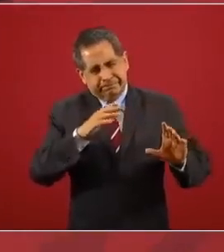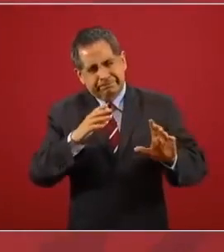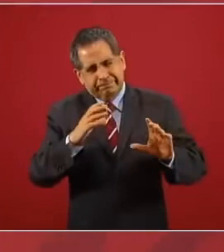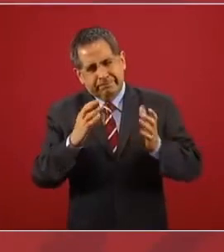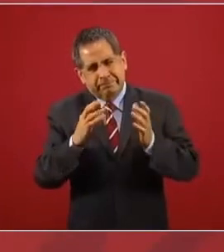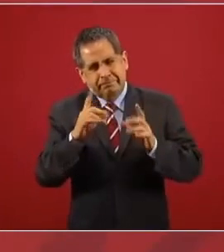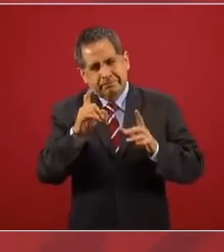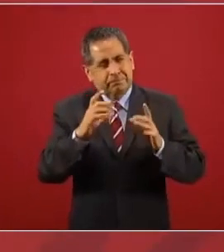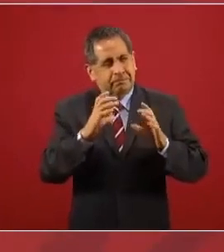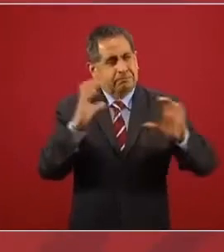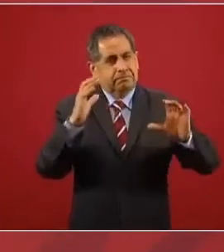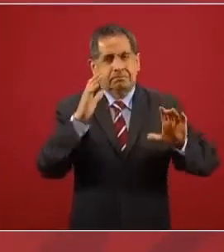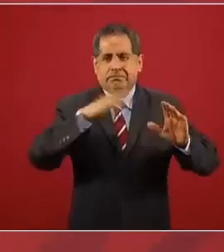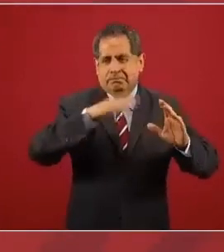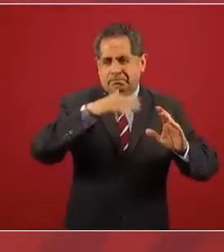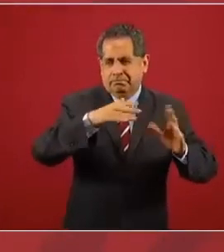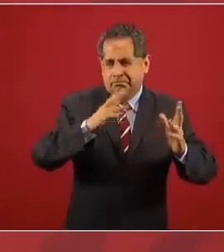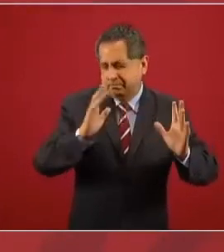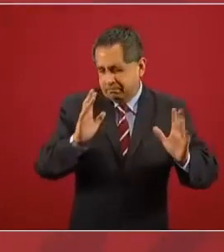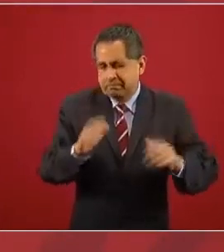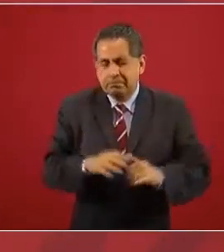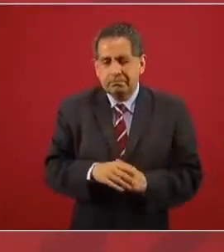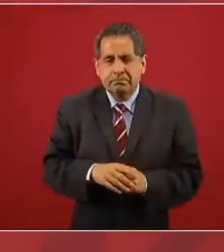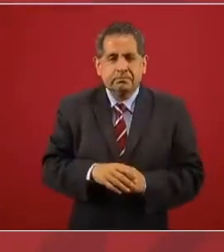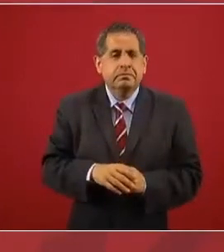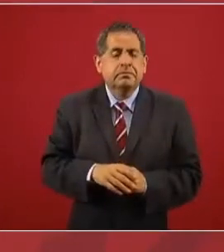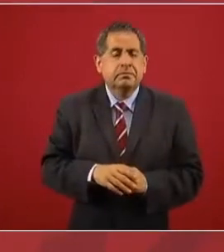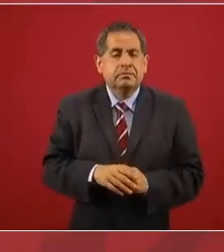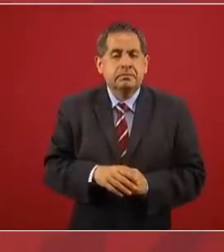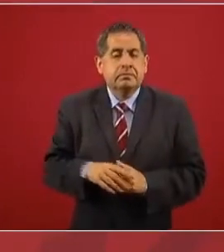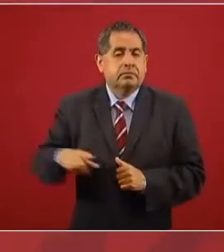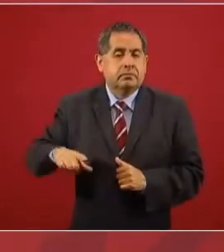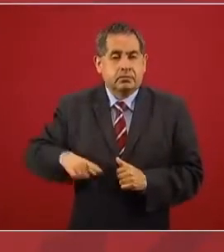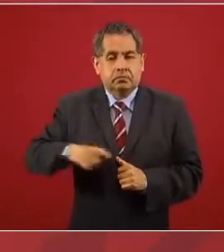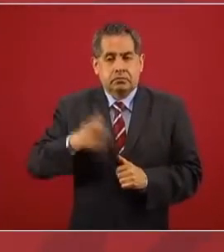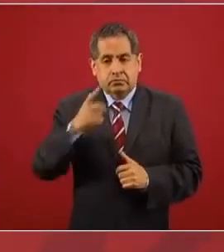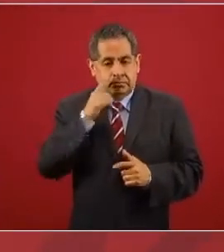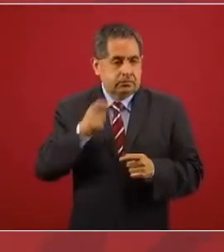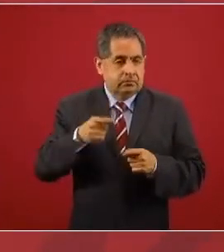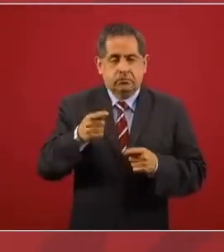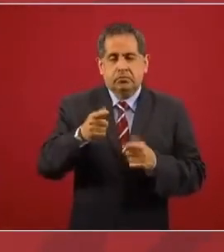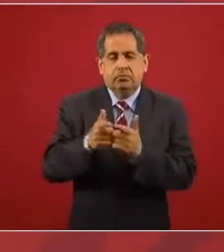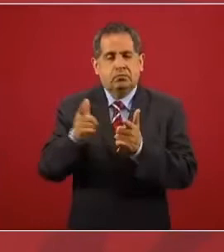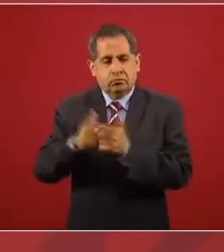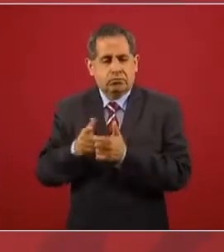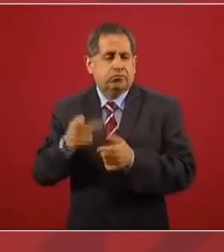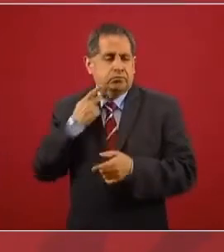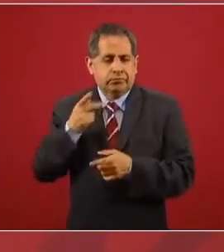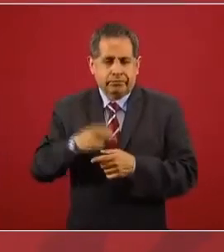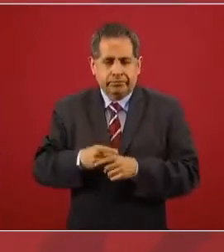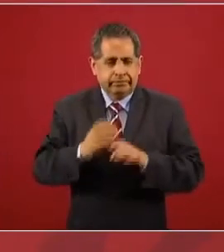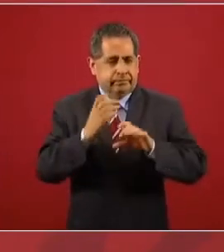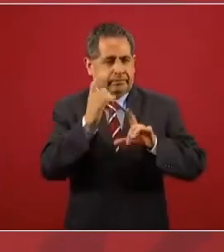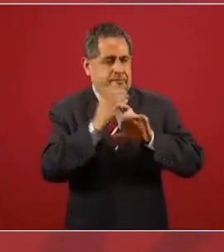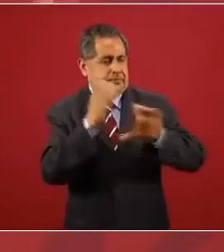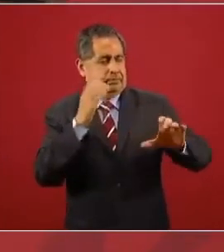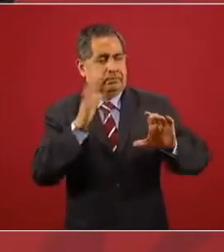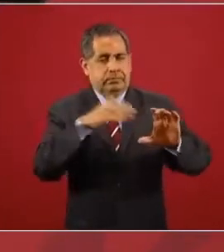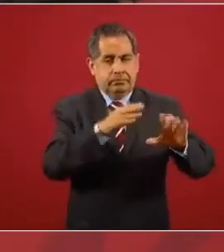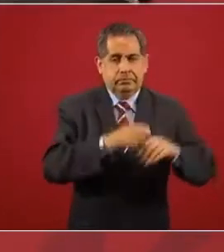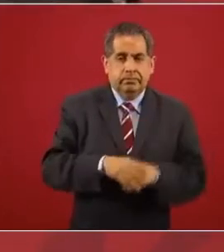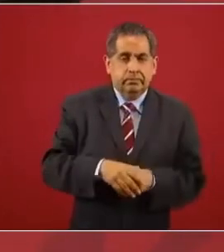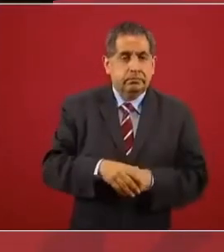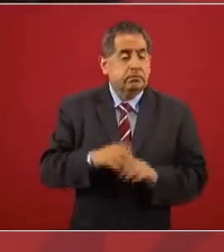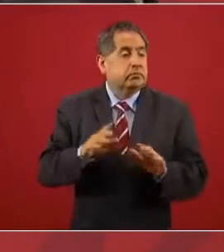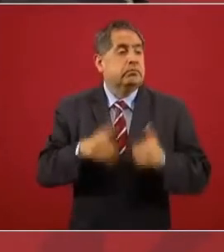porque los hace el gobierno que surge de un partido. Pero iba yo a